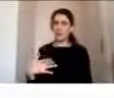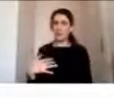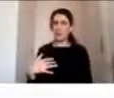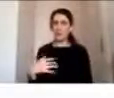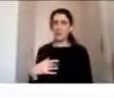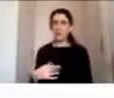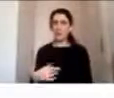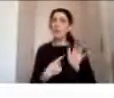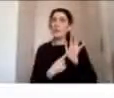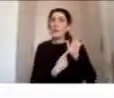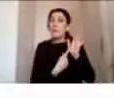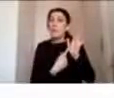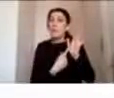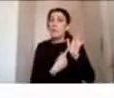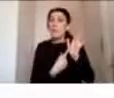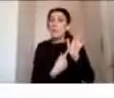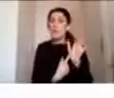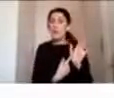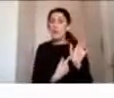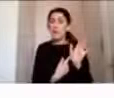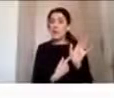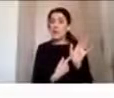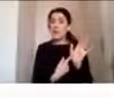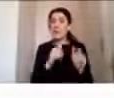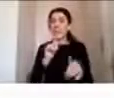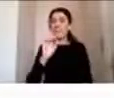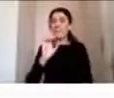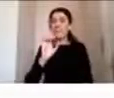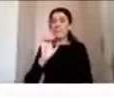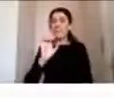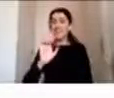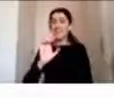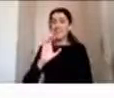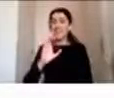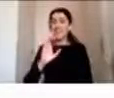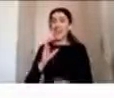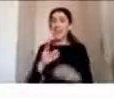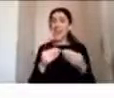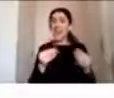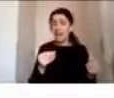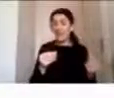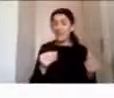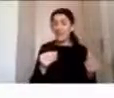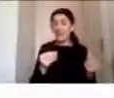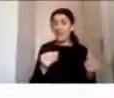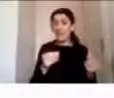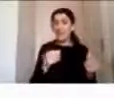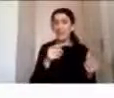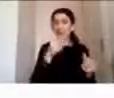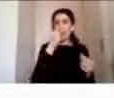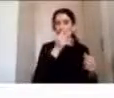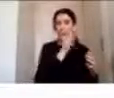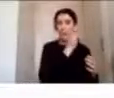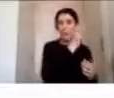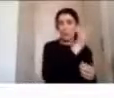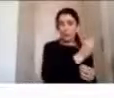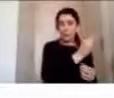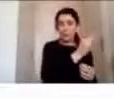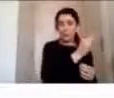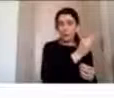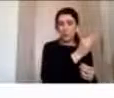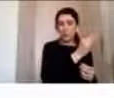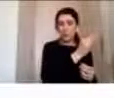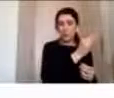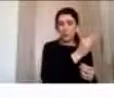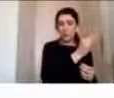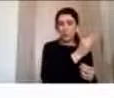que podemos ver posterior a un TEC leve o una contusión entonces van a ser distintas a las que podríamos esperar en un TEC severo